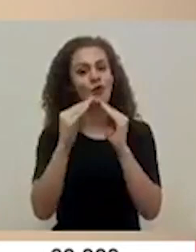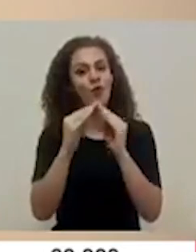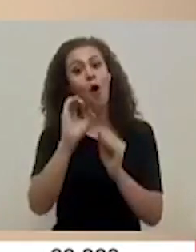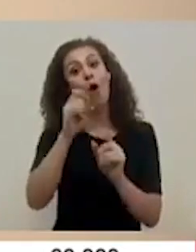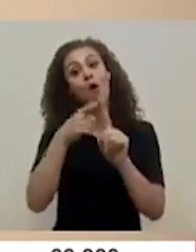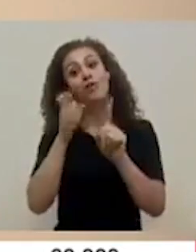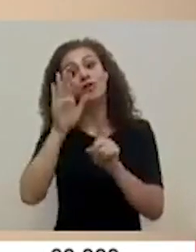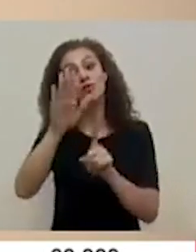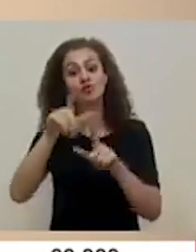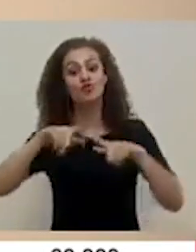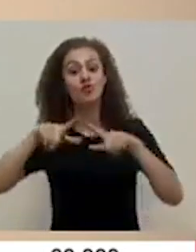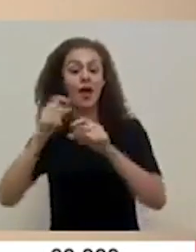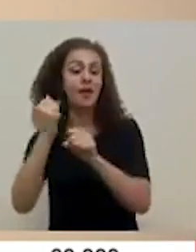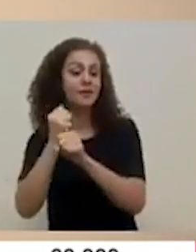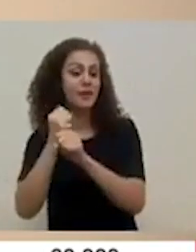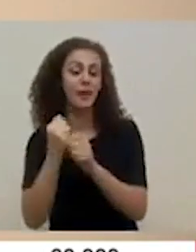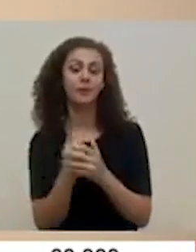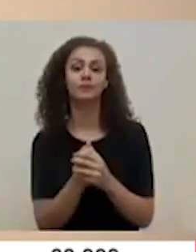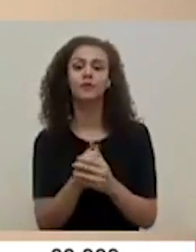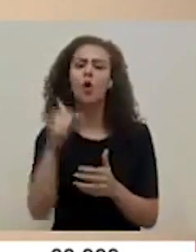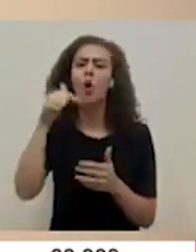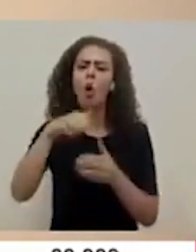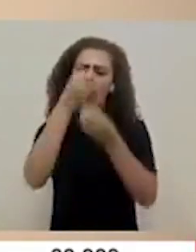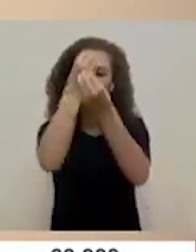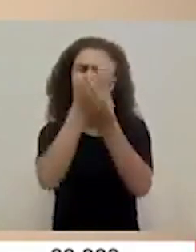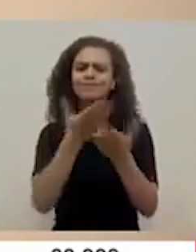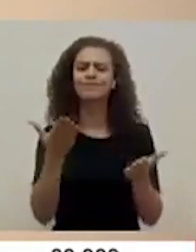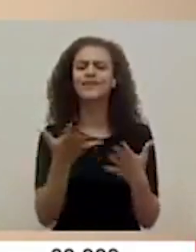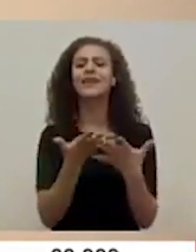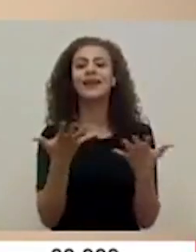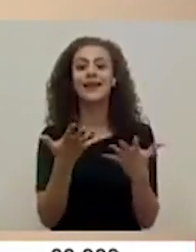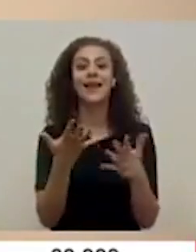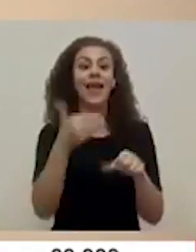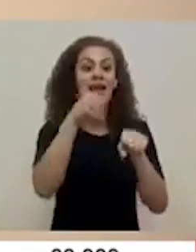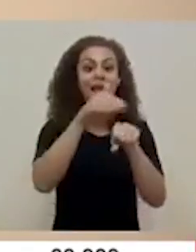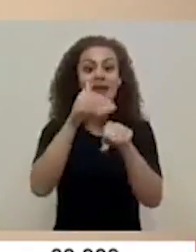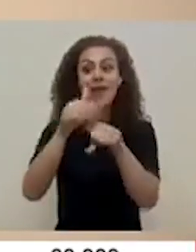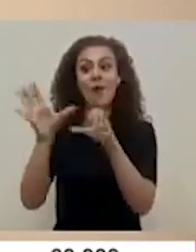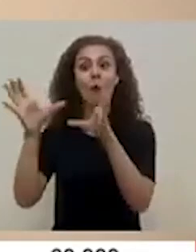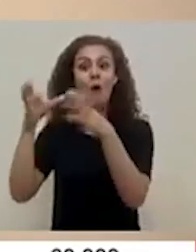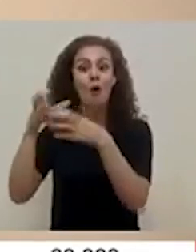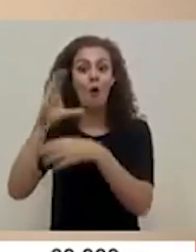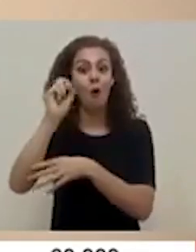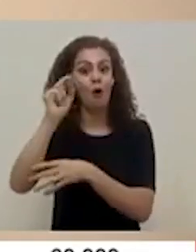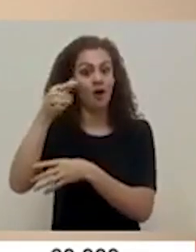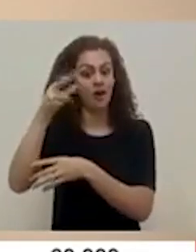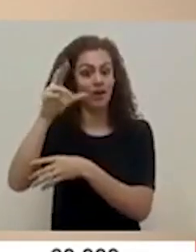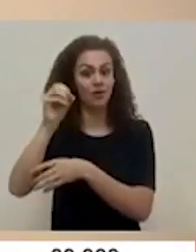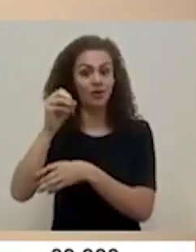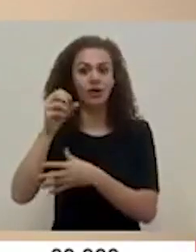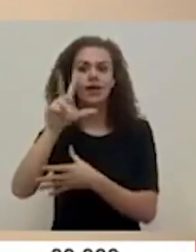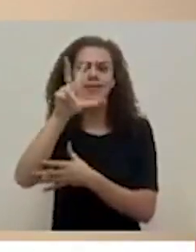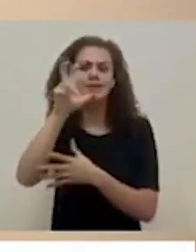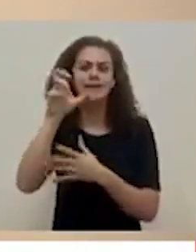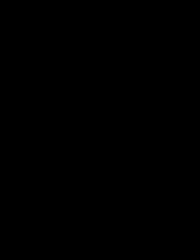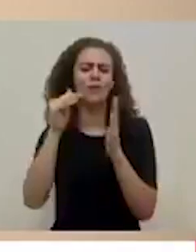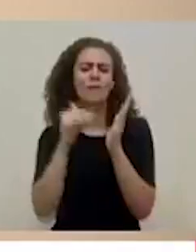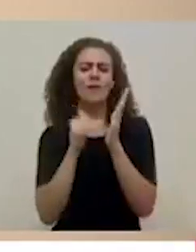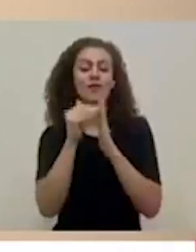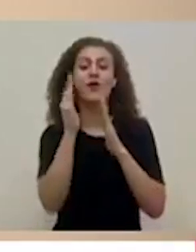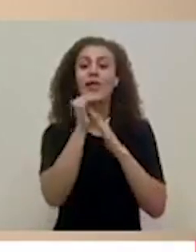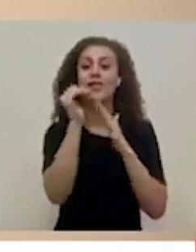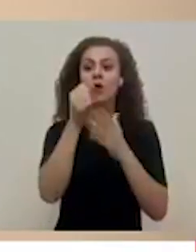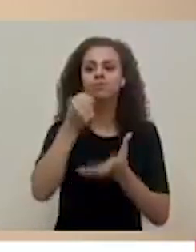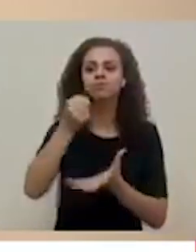o desde sus lugares de trabajo. hoy anunciamos que enviaremos al Congreso los recursos por 300 millones de dólares